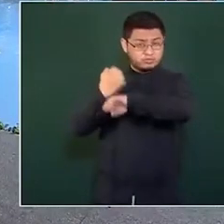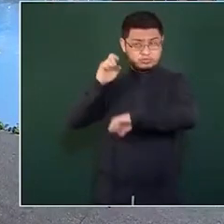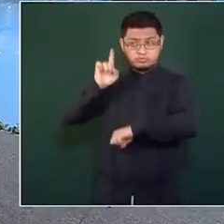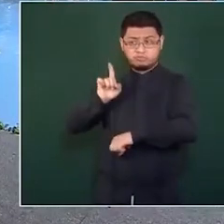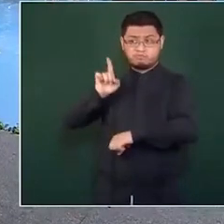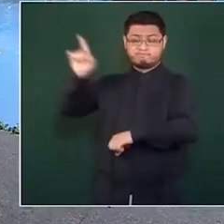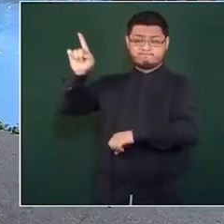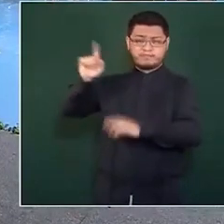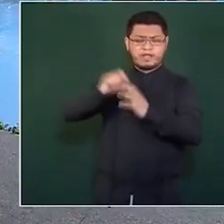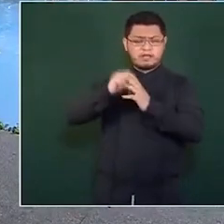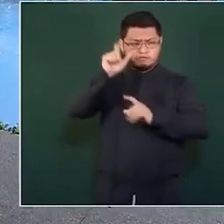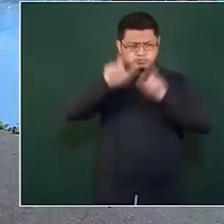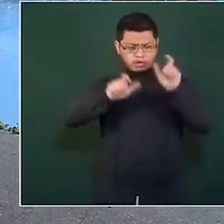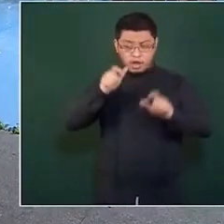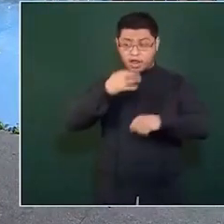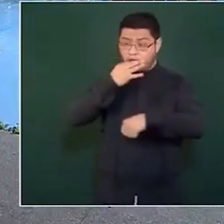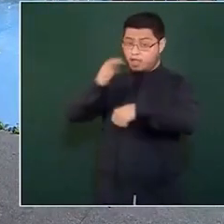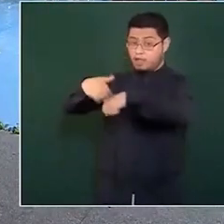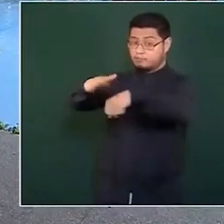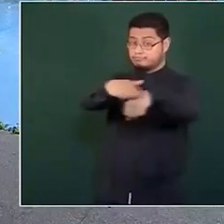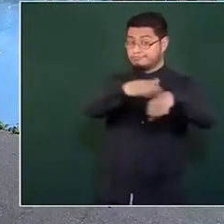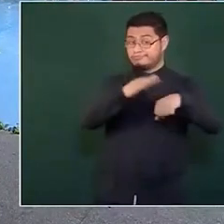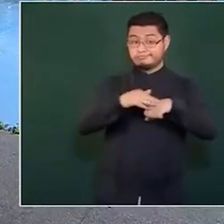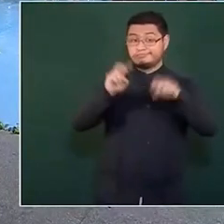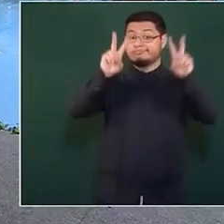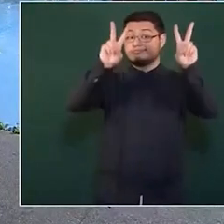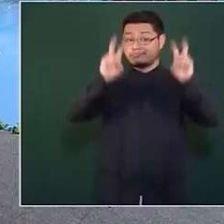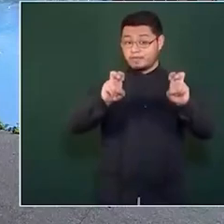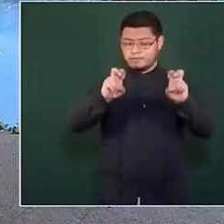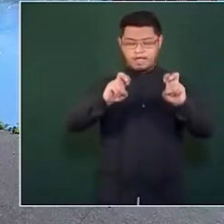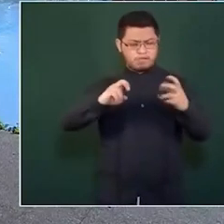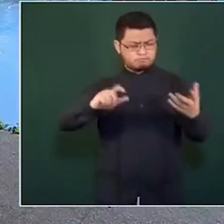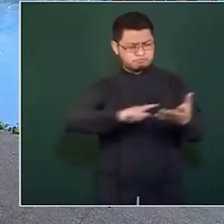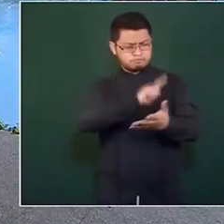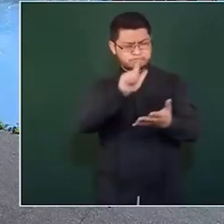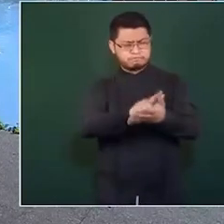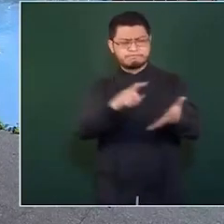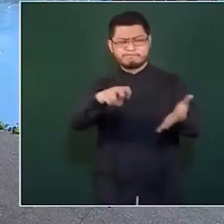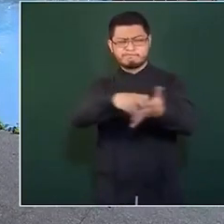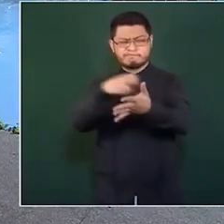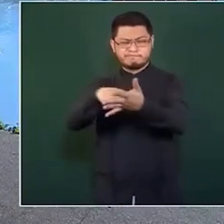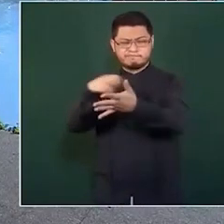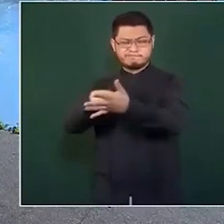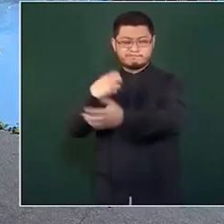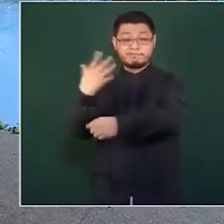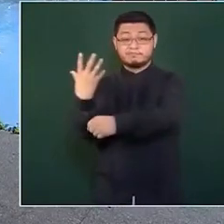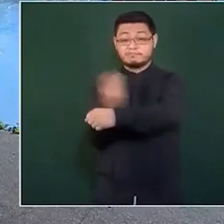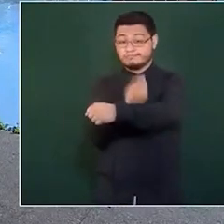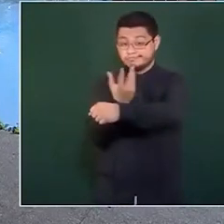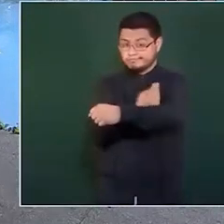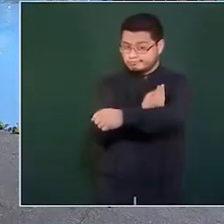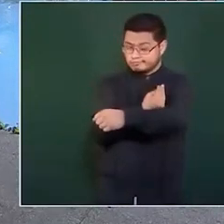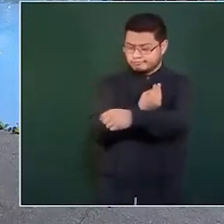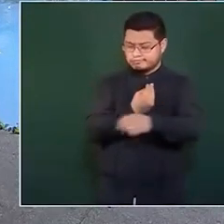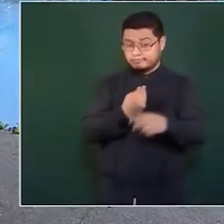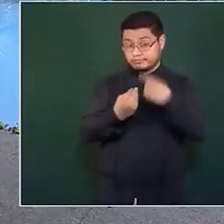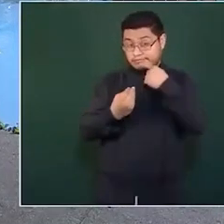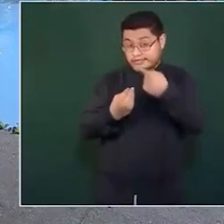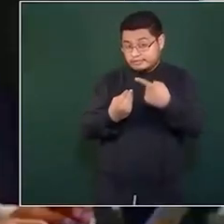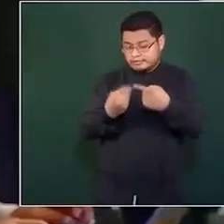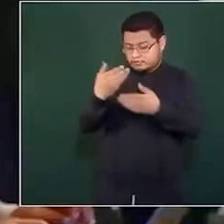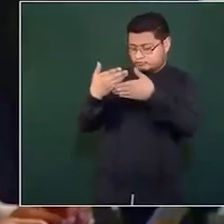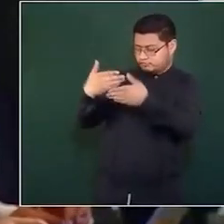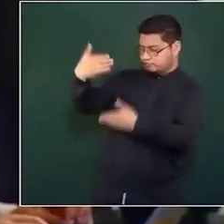y que hace varias advertencias relacionadas con la reforma eléctrica. En primer lugar, dice que de aprobarse esta